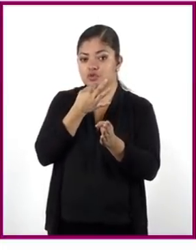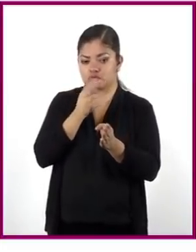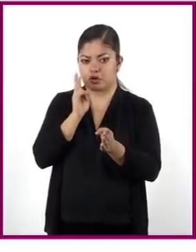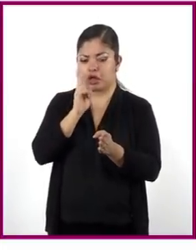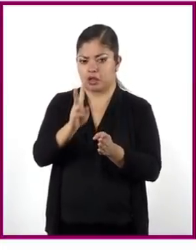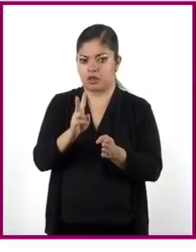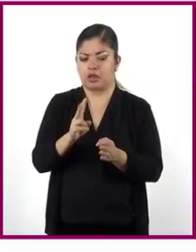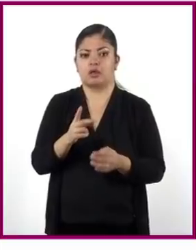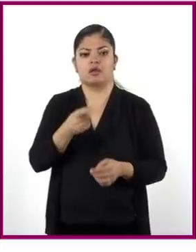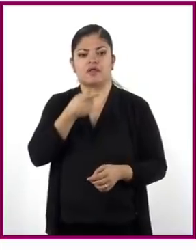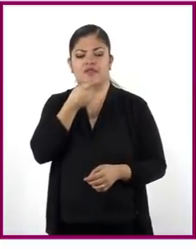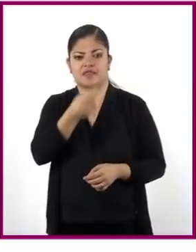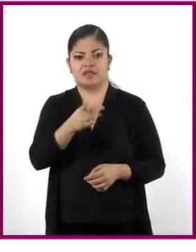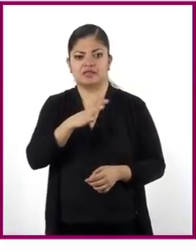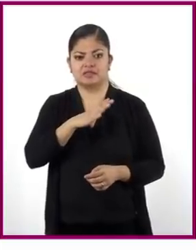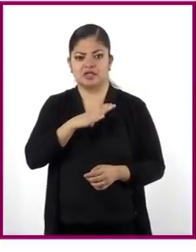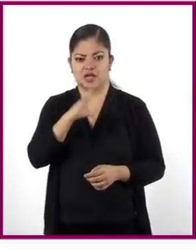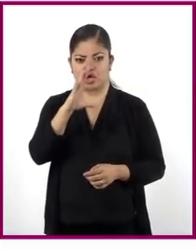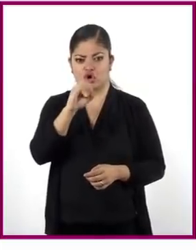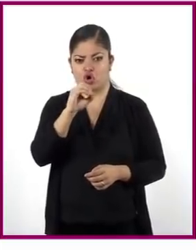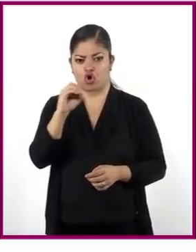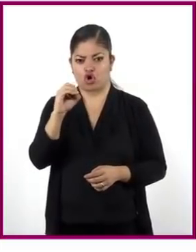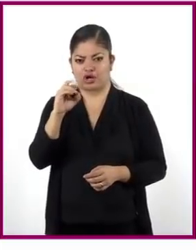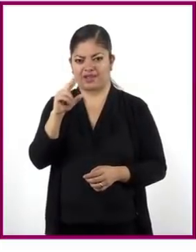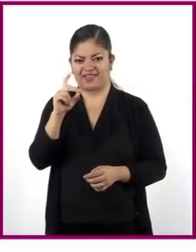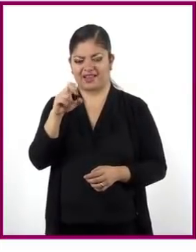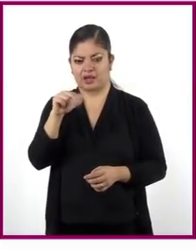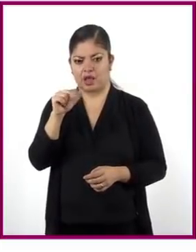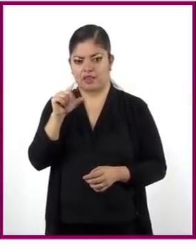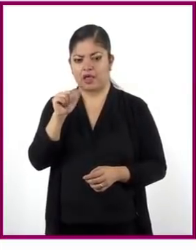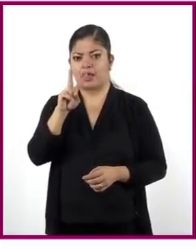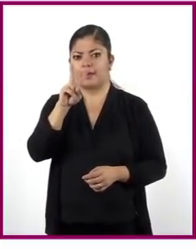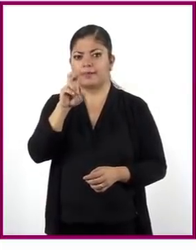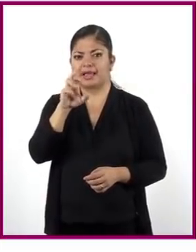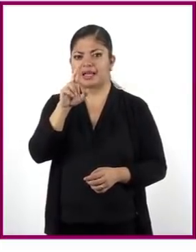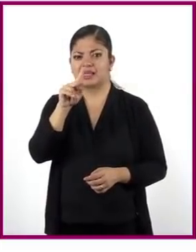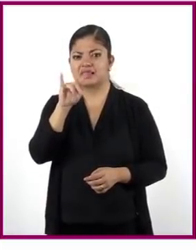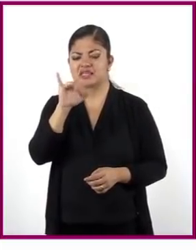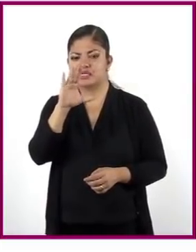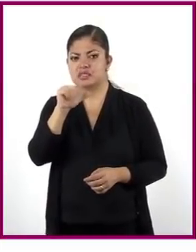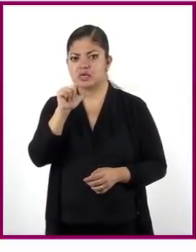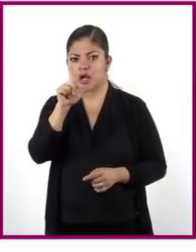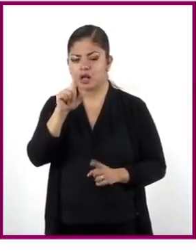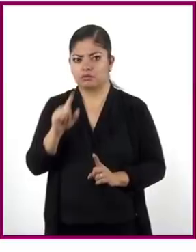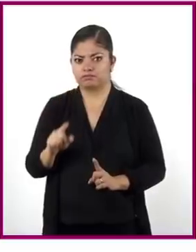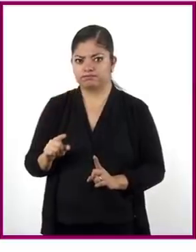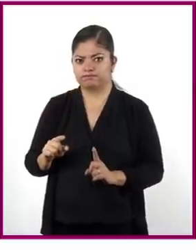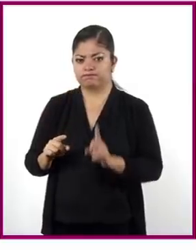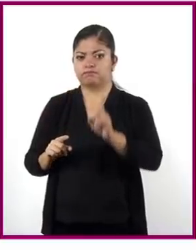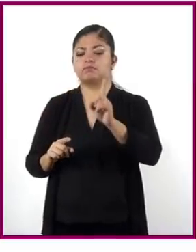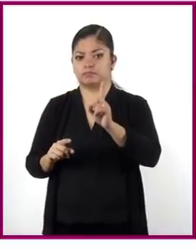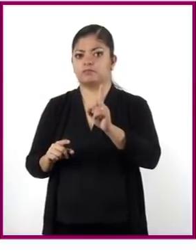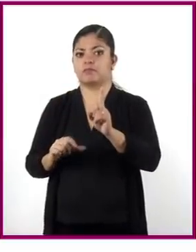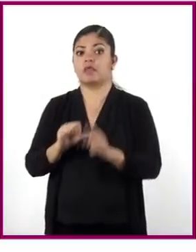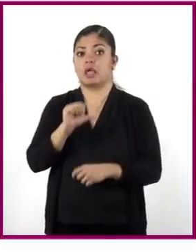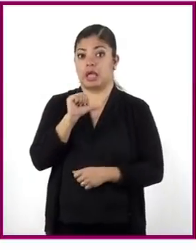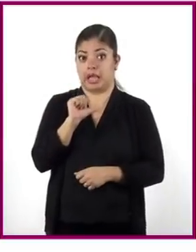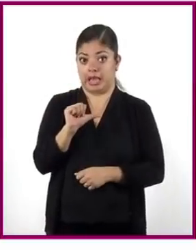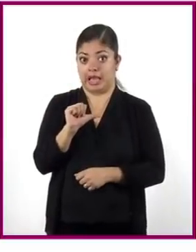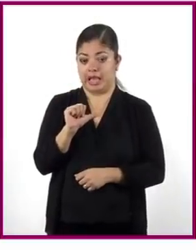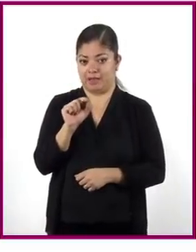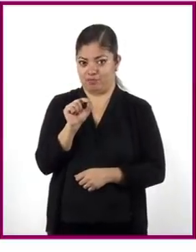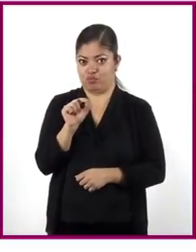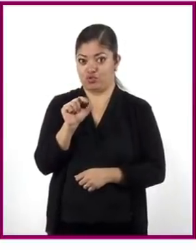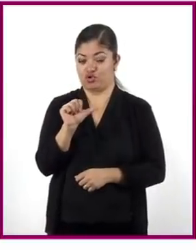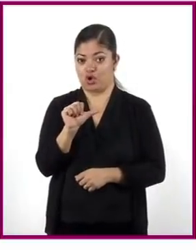Veamos, dice la coordenada vertical. Entonces, el punto A tiene coordenada...